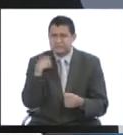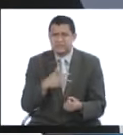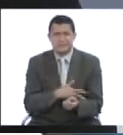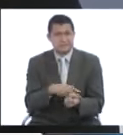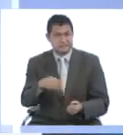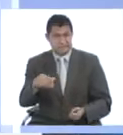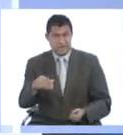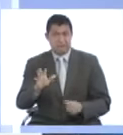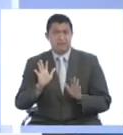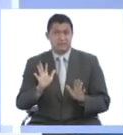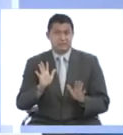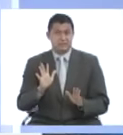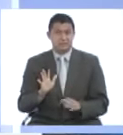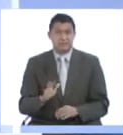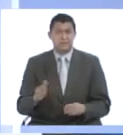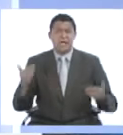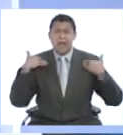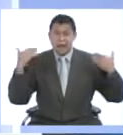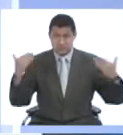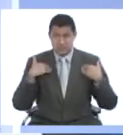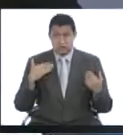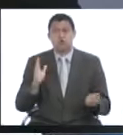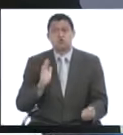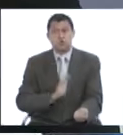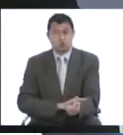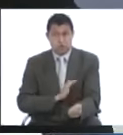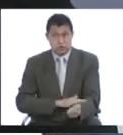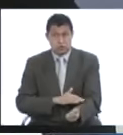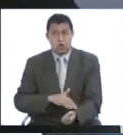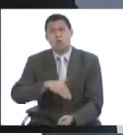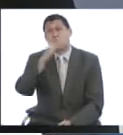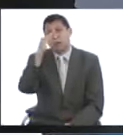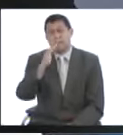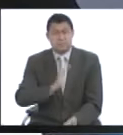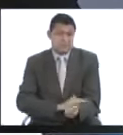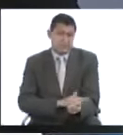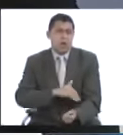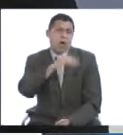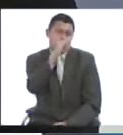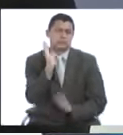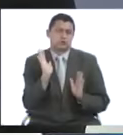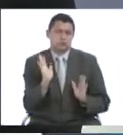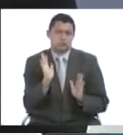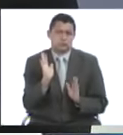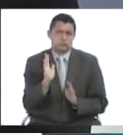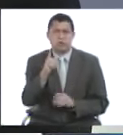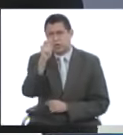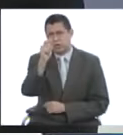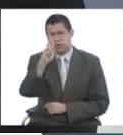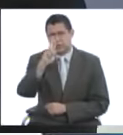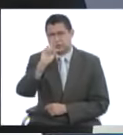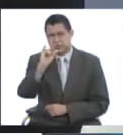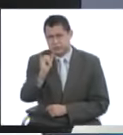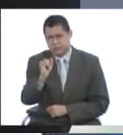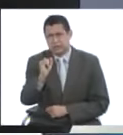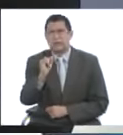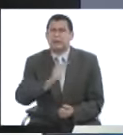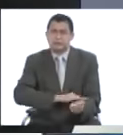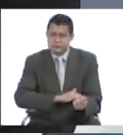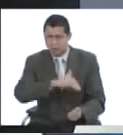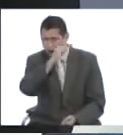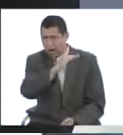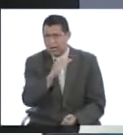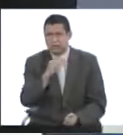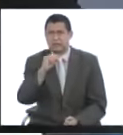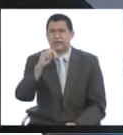diabetes. ¿Hablaban algo del colesterol? ejercicio. Sí, pero de los lípidos, más los triglicéridos, que de hecho la dislipidemia aterogénica, triglicéridos